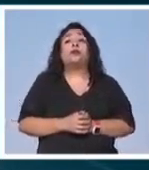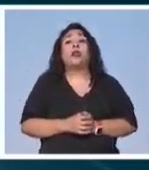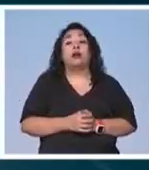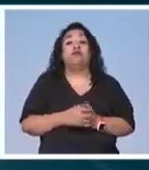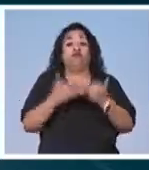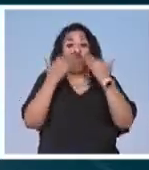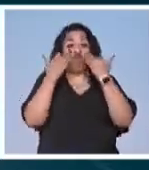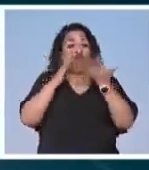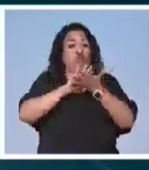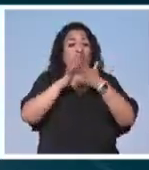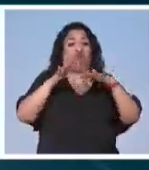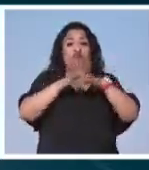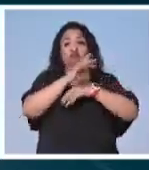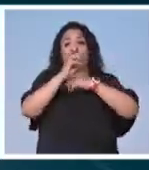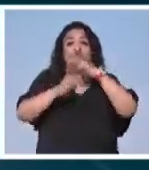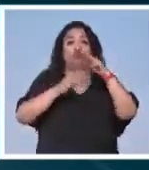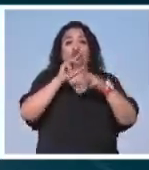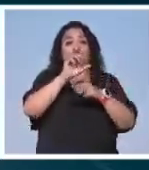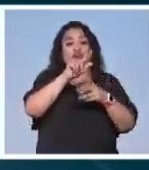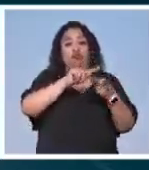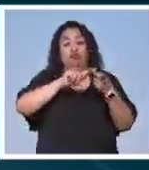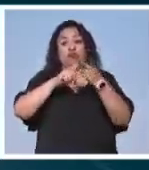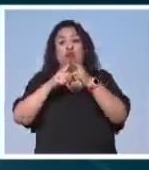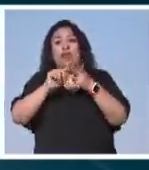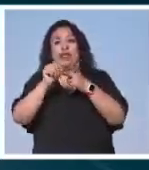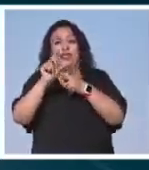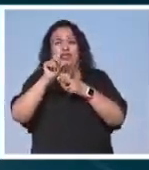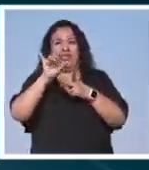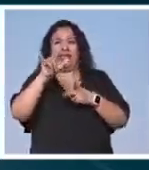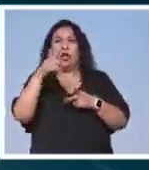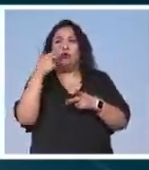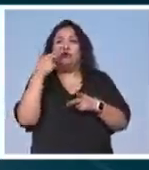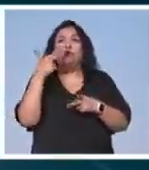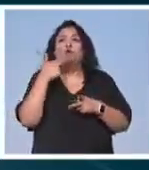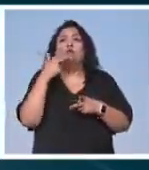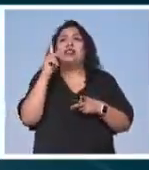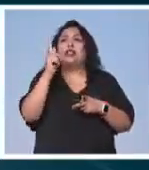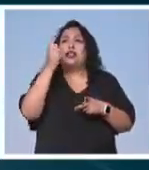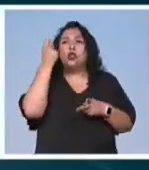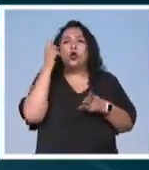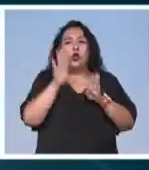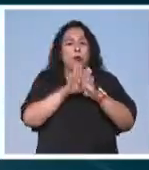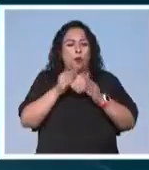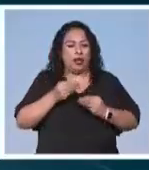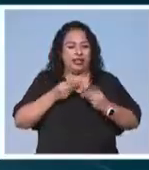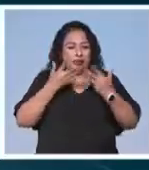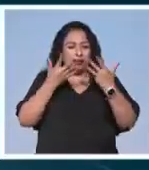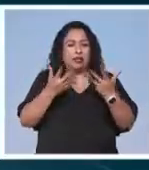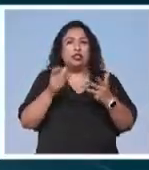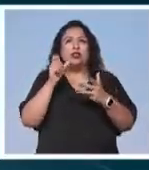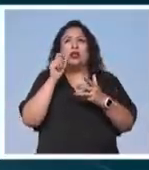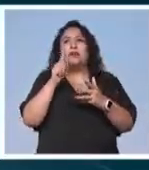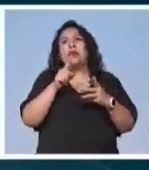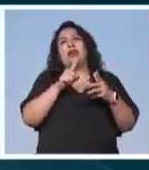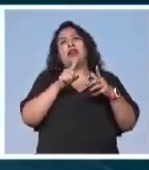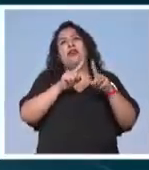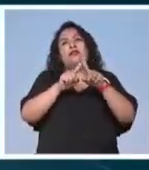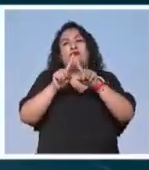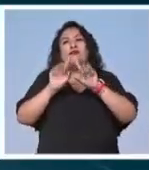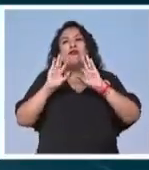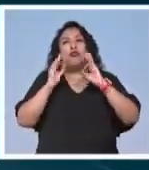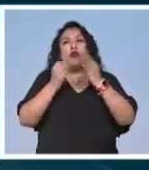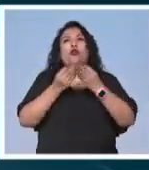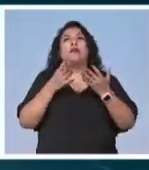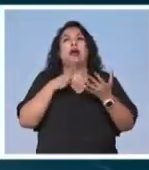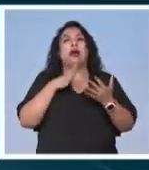testigo de la transición del mundo análogo al digital Restrepo utiliza la tecnología como modo de expresión y como forma de multiplicación que le